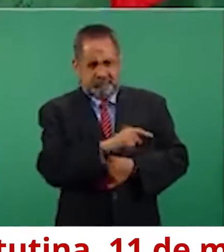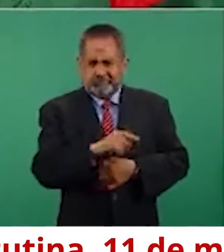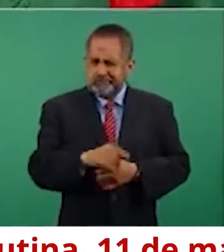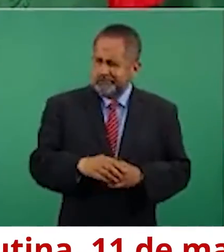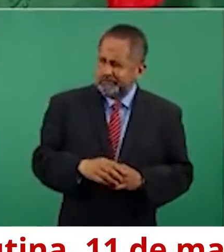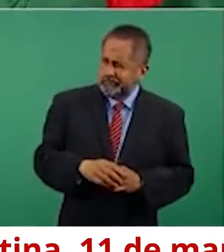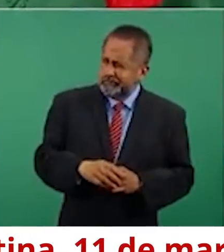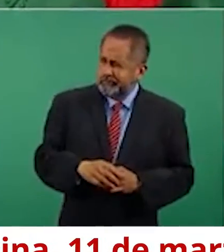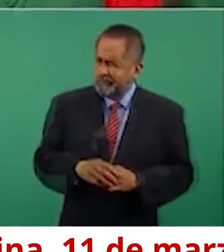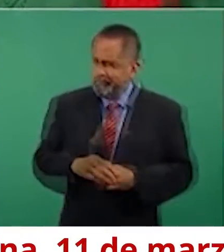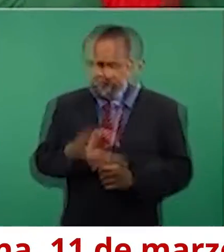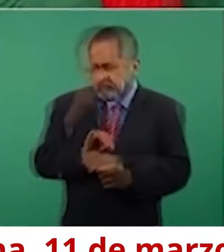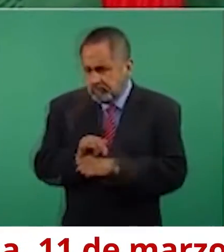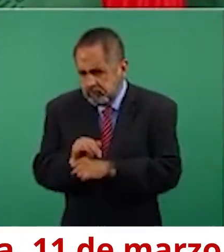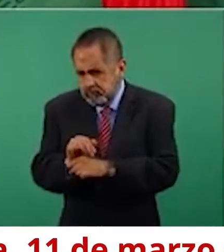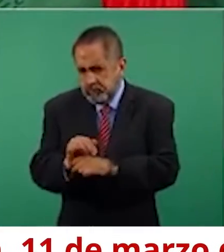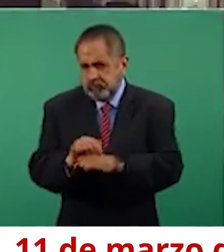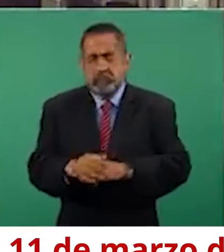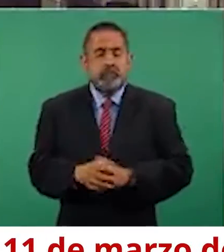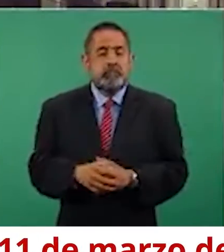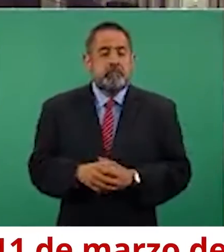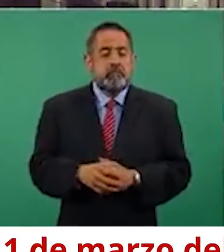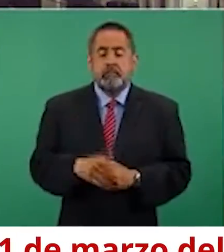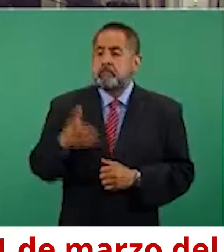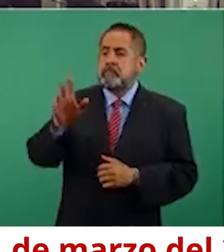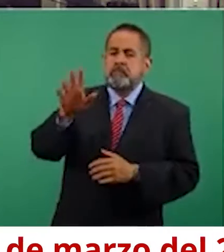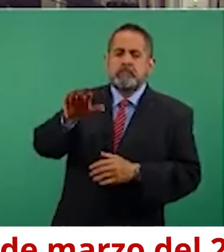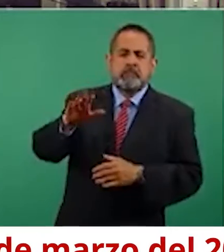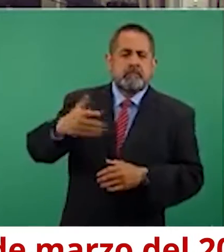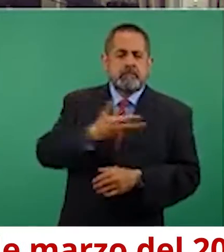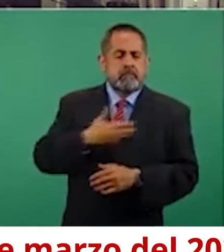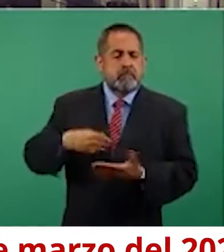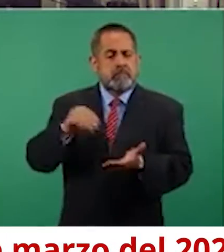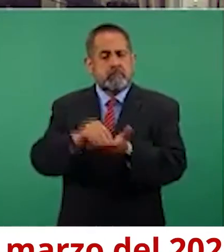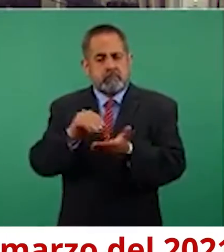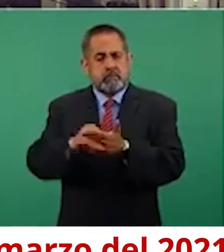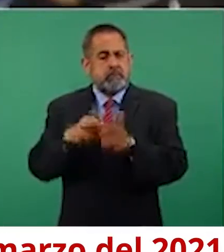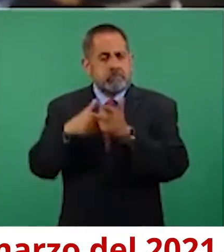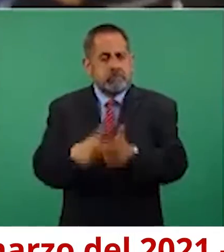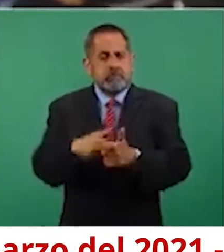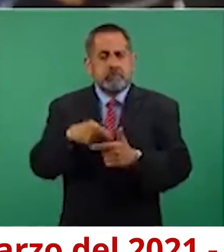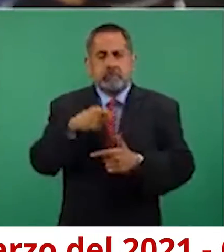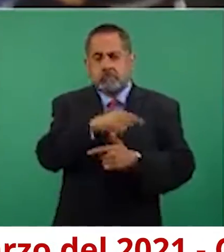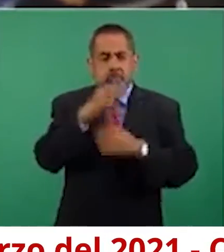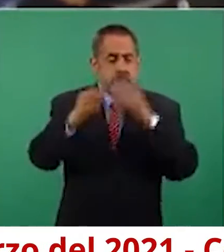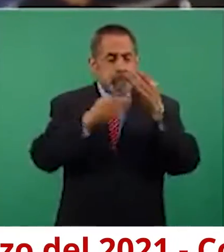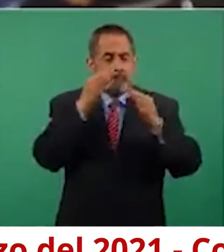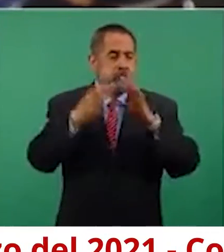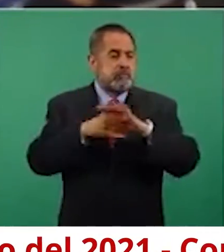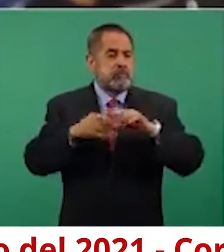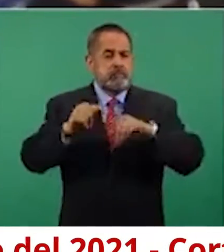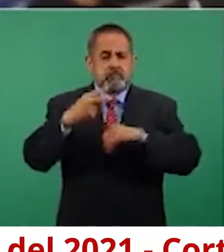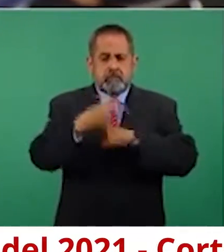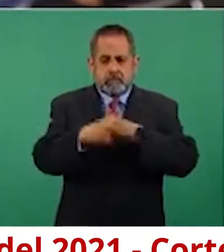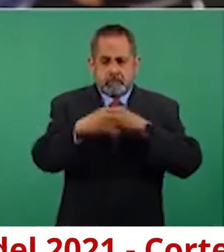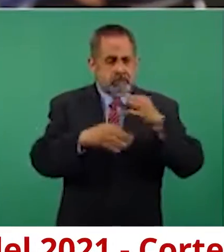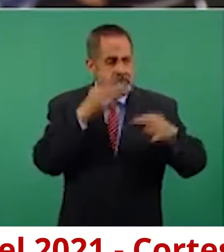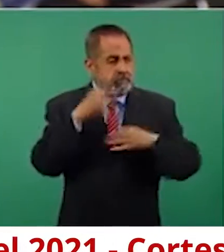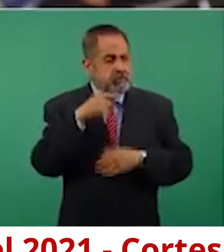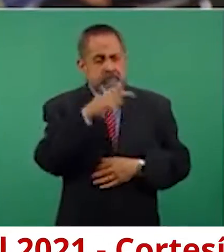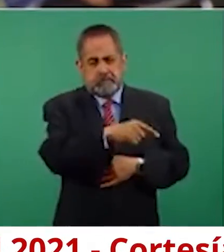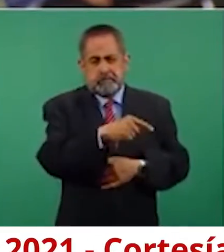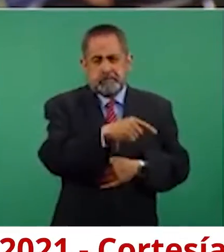mujeres a empresas. ¿Qué sigue la misma política, presidente? Que hacen campañas en la televisora, es como